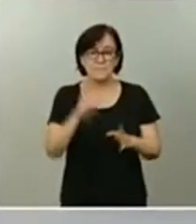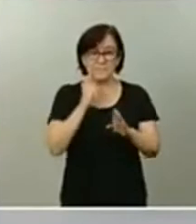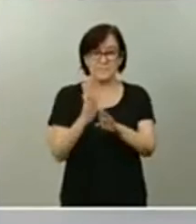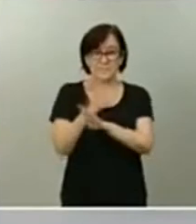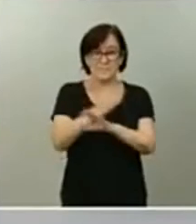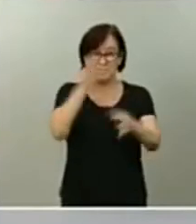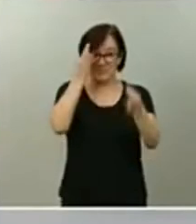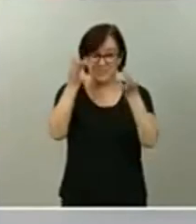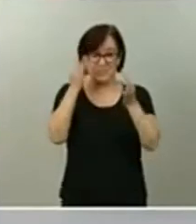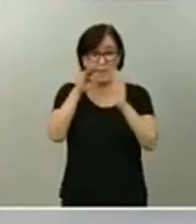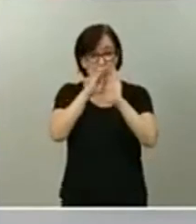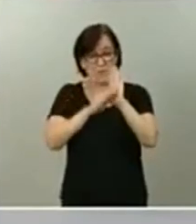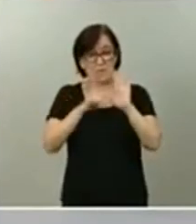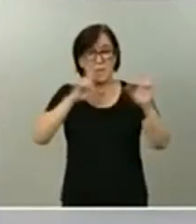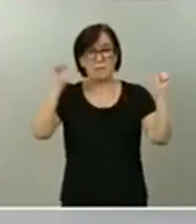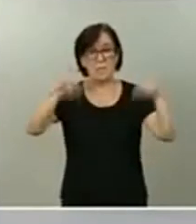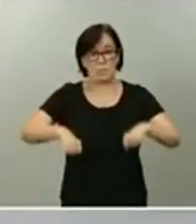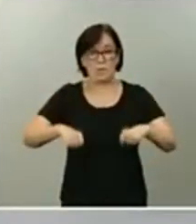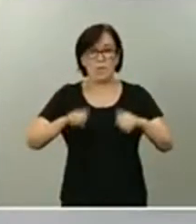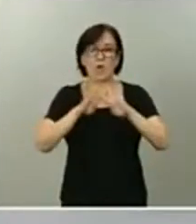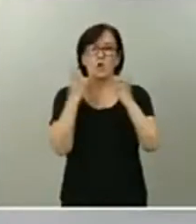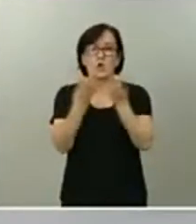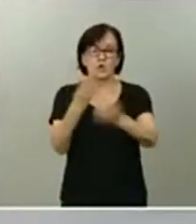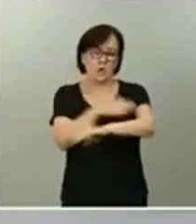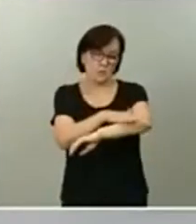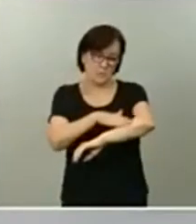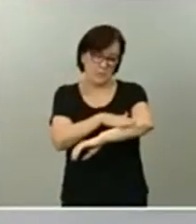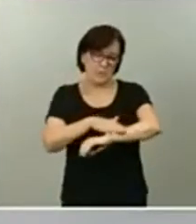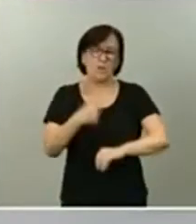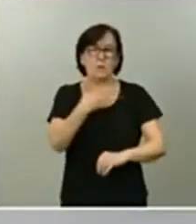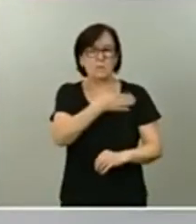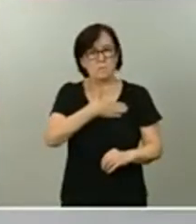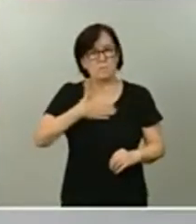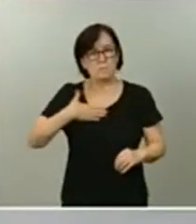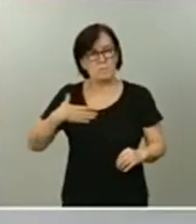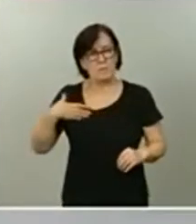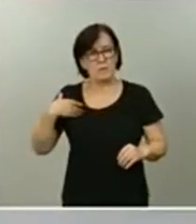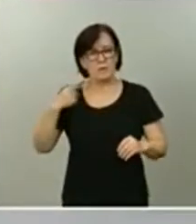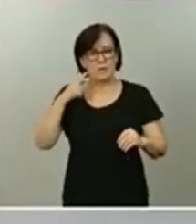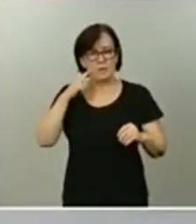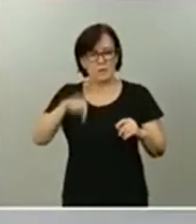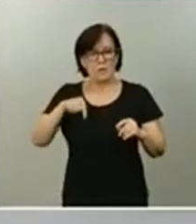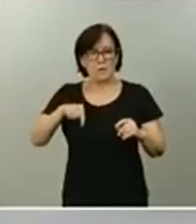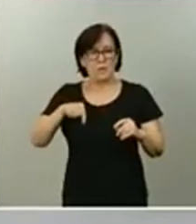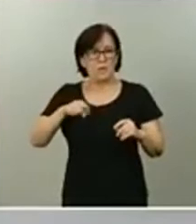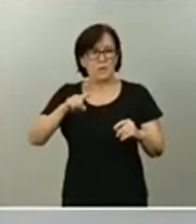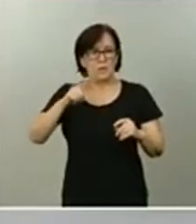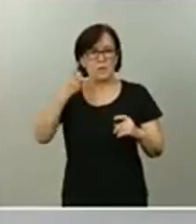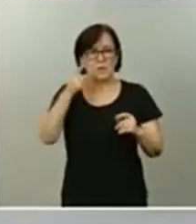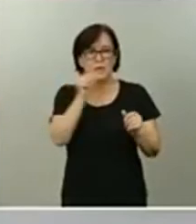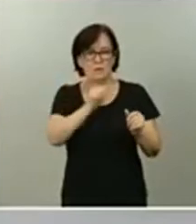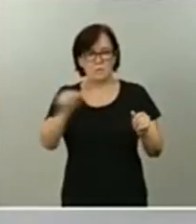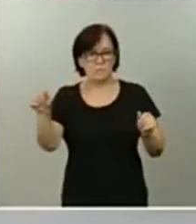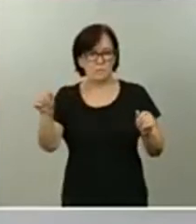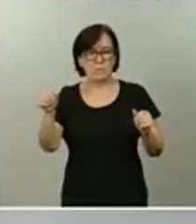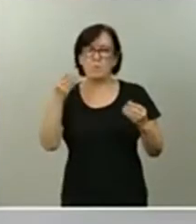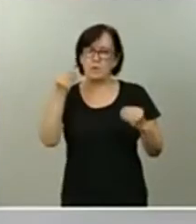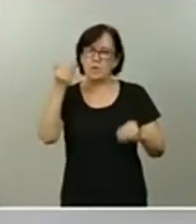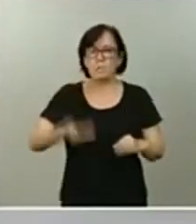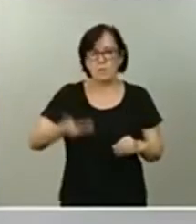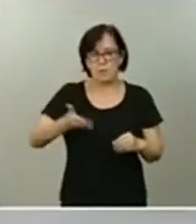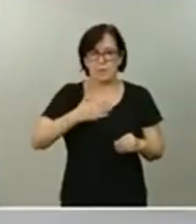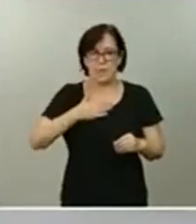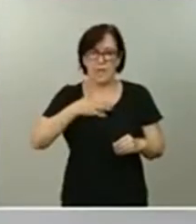medidas aprobadas hoy por el Consejo de Ministros, me gustaría destacarles que esta va a ser una semana muy importante para nuestro país